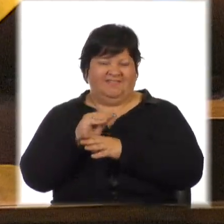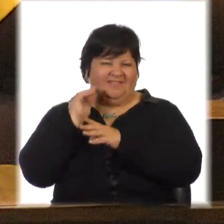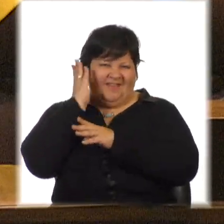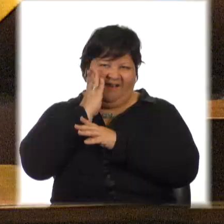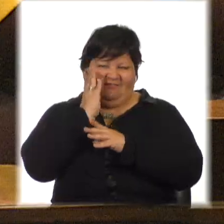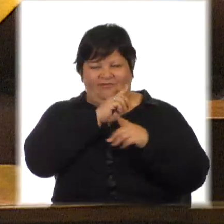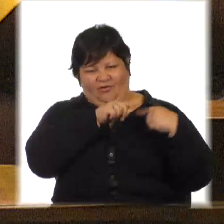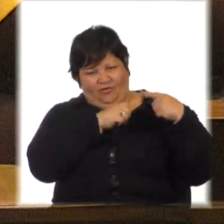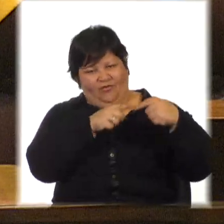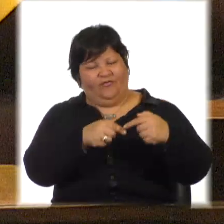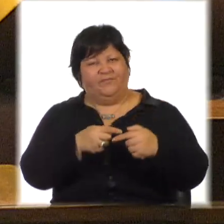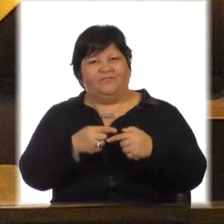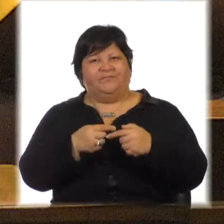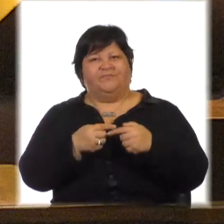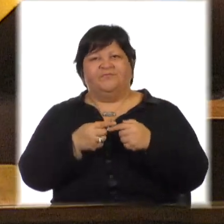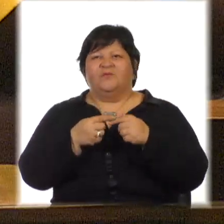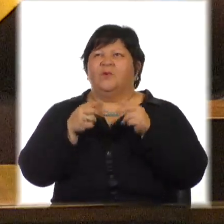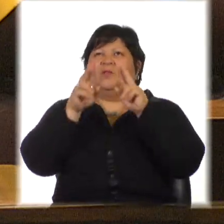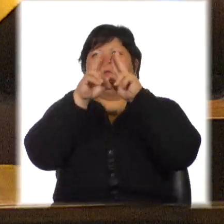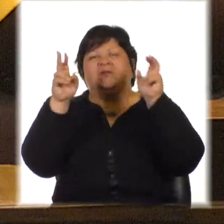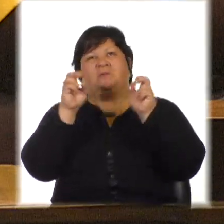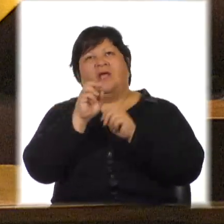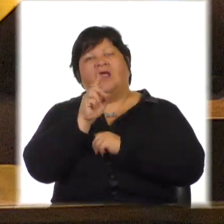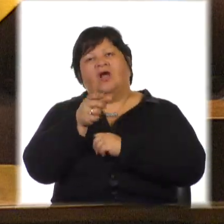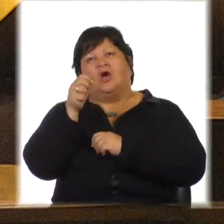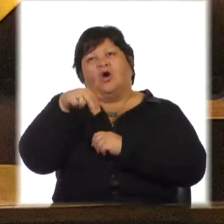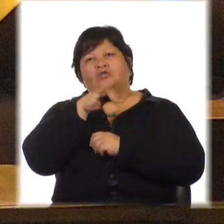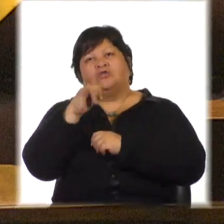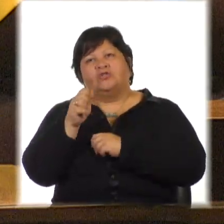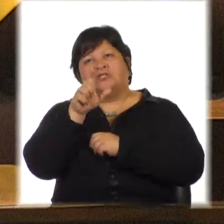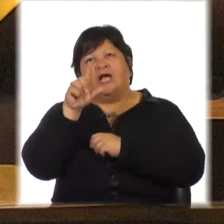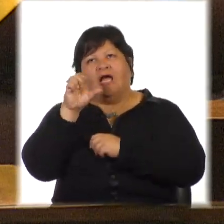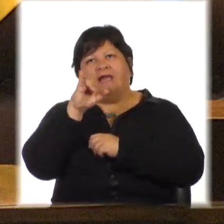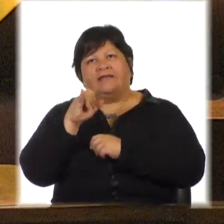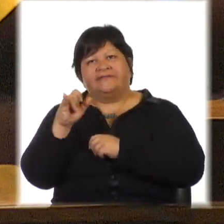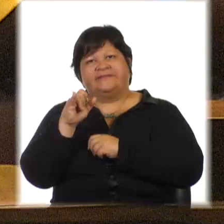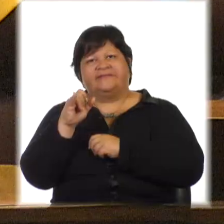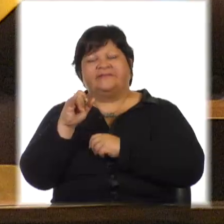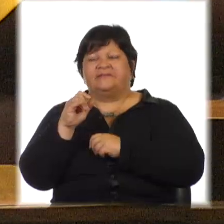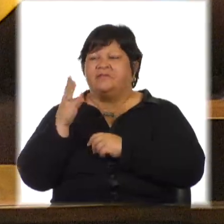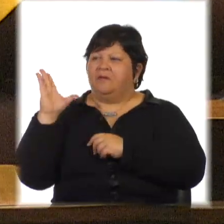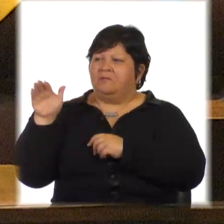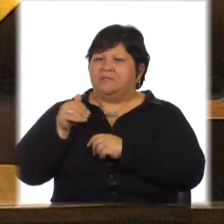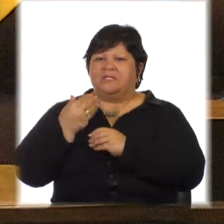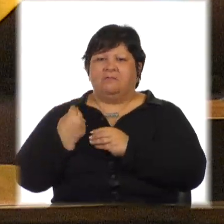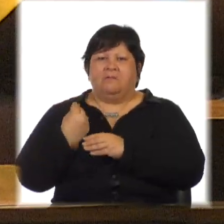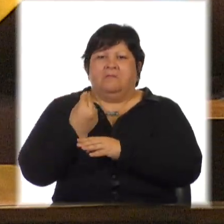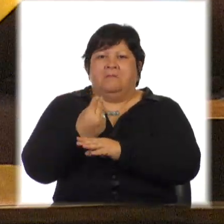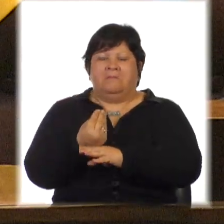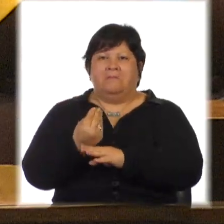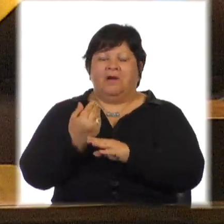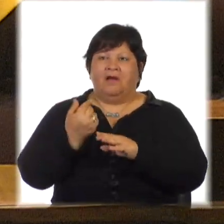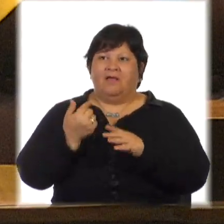Cuando mi titular, el diputado Pablo González, me convocó a ocupar la banca para esta histórica votación,